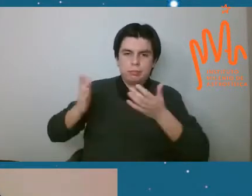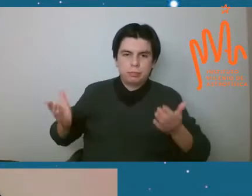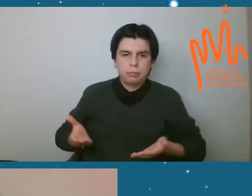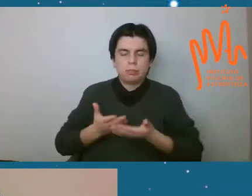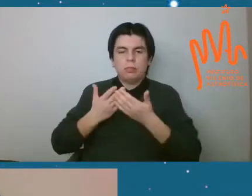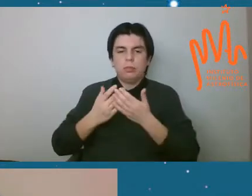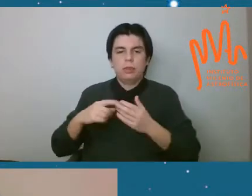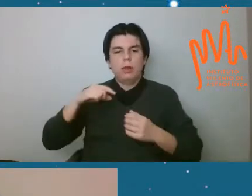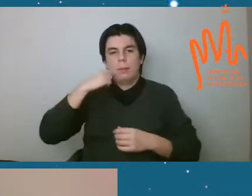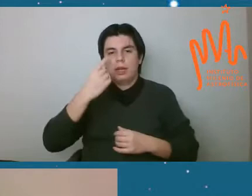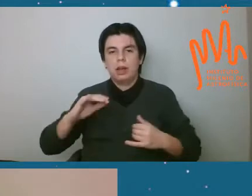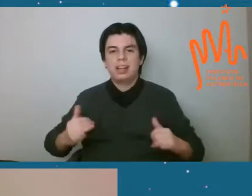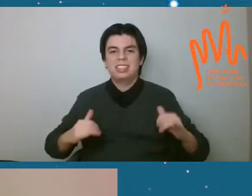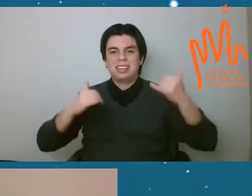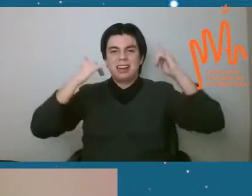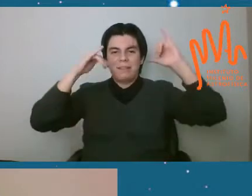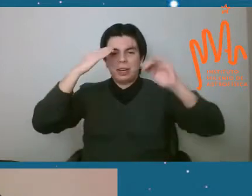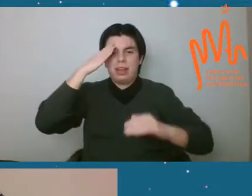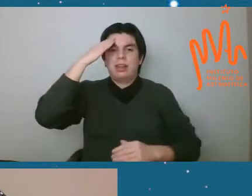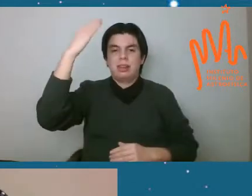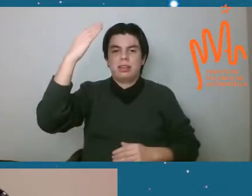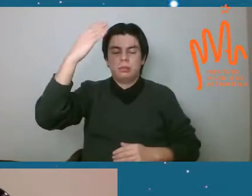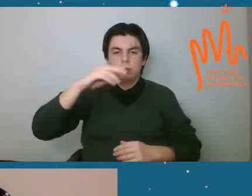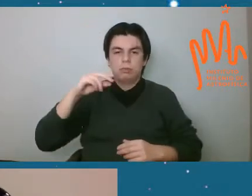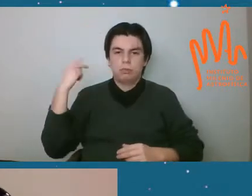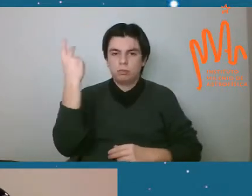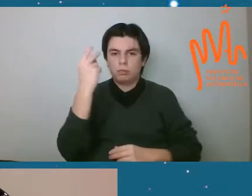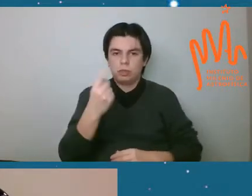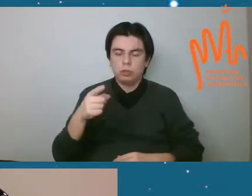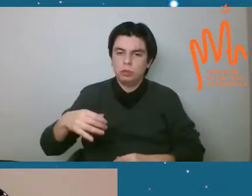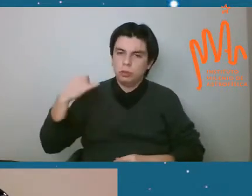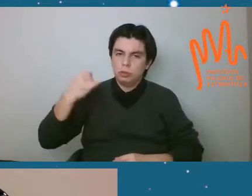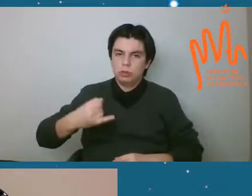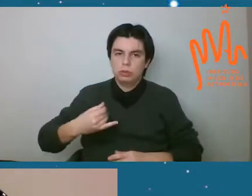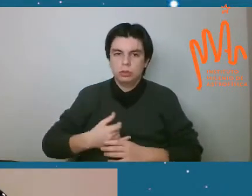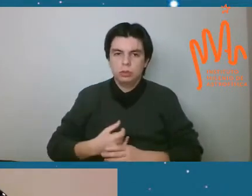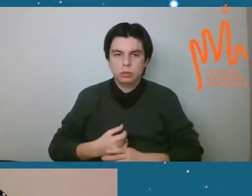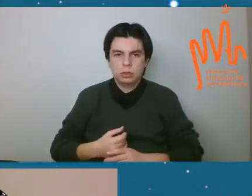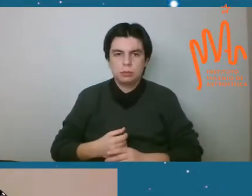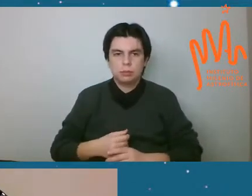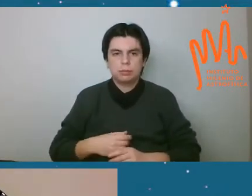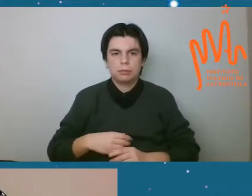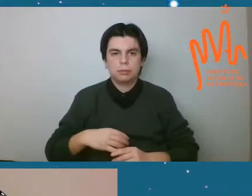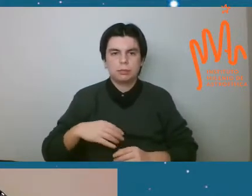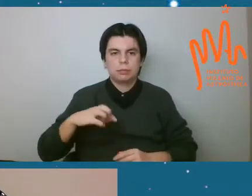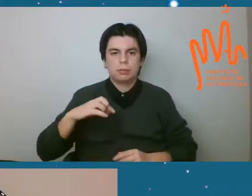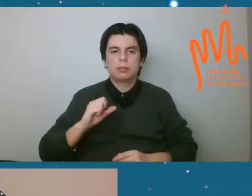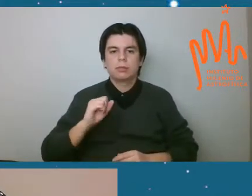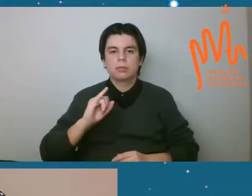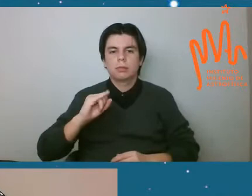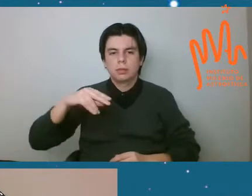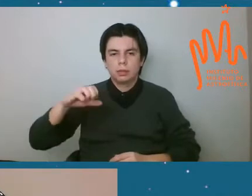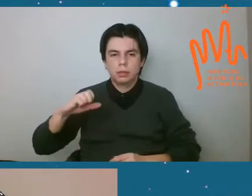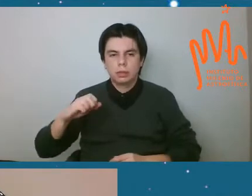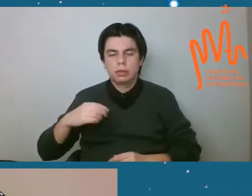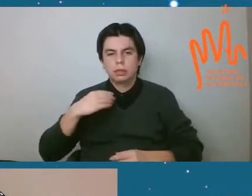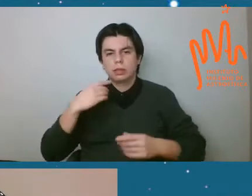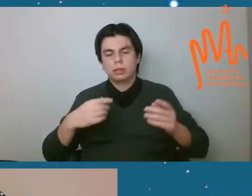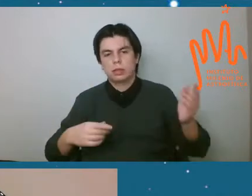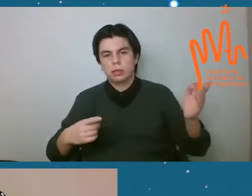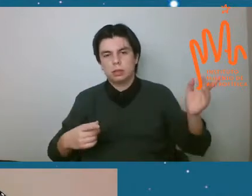este día. Ha estado varias veces en peine, celebrando el Día del Asteroide desde allá,